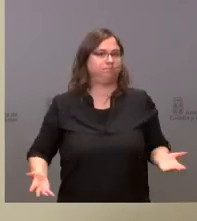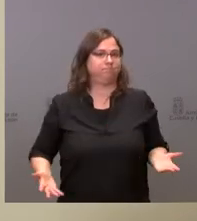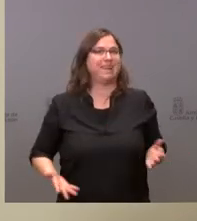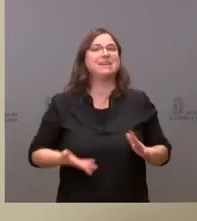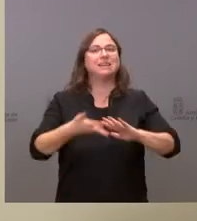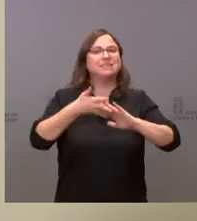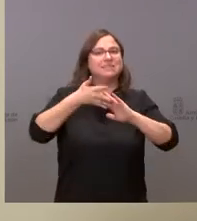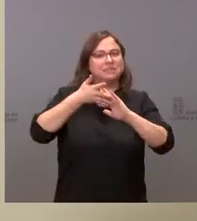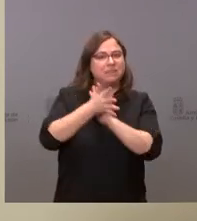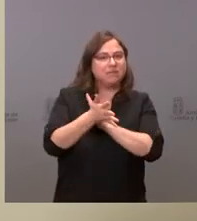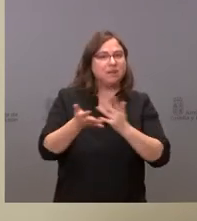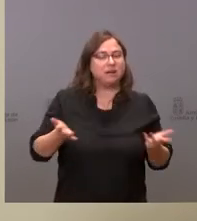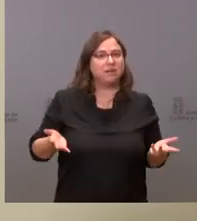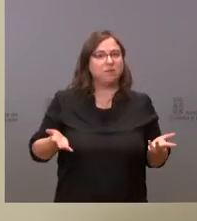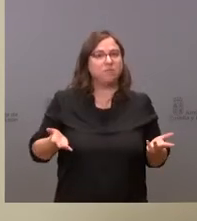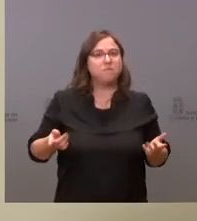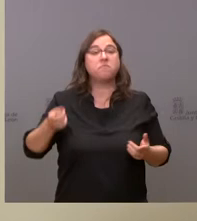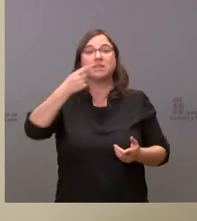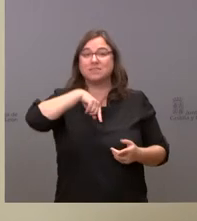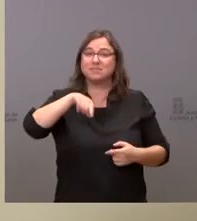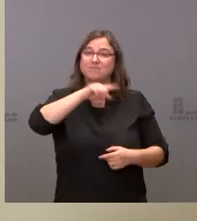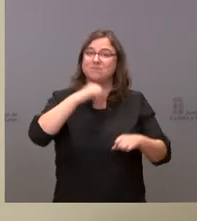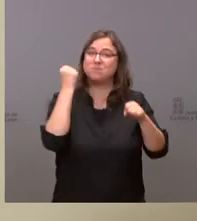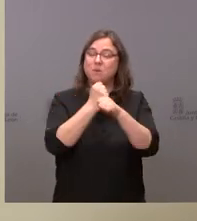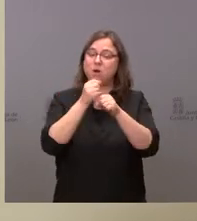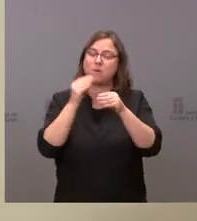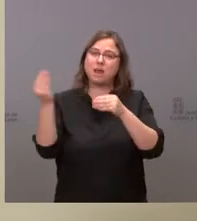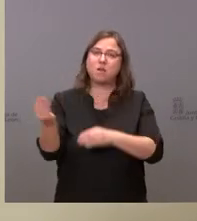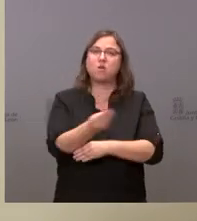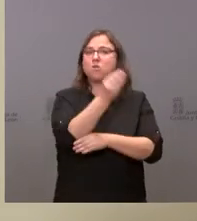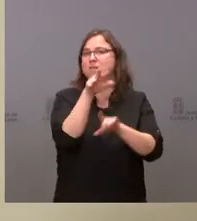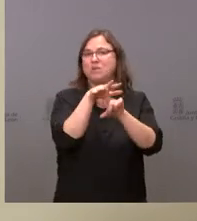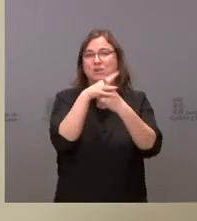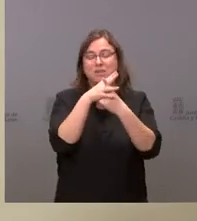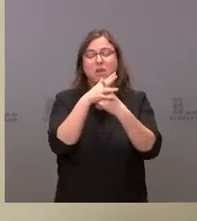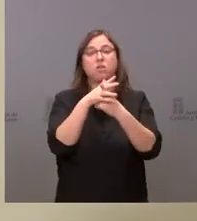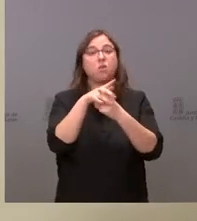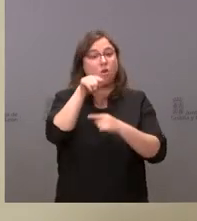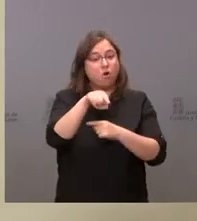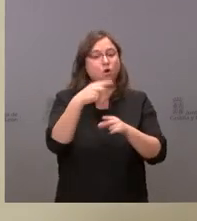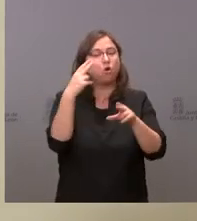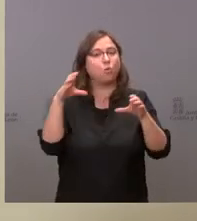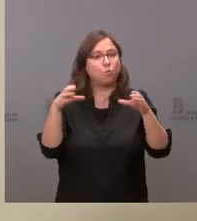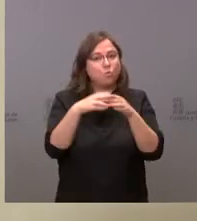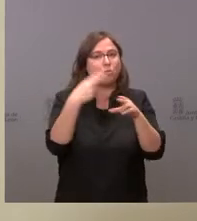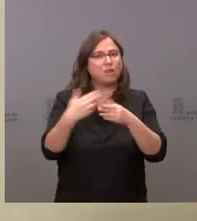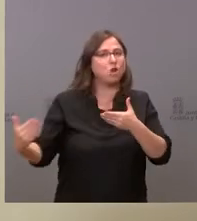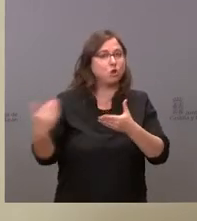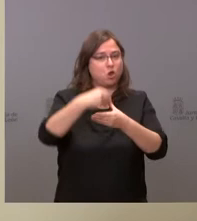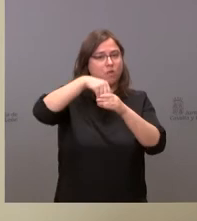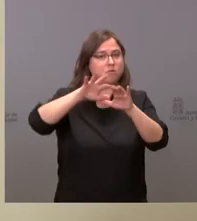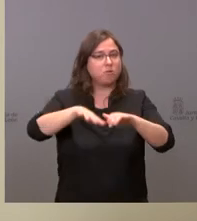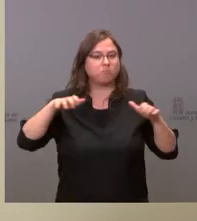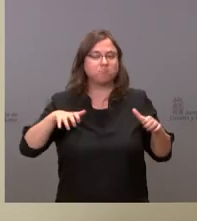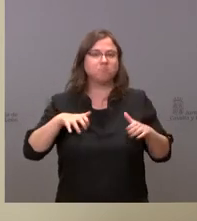implicados en la mejora de la situación de nuestra comunidad, todos los partidos políticos de las Cortes, tienen muy buenas razones para